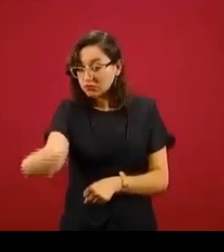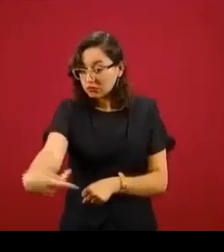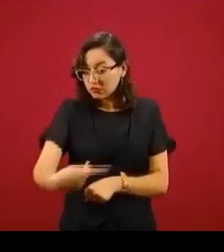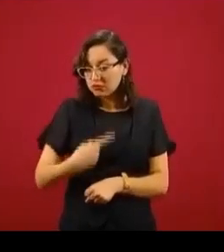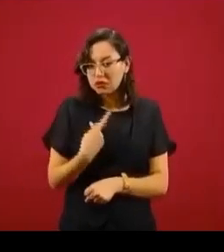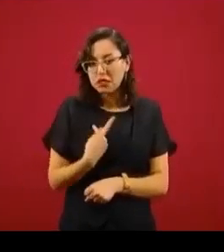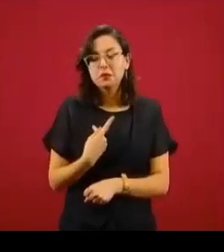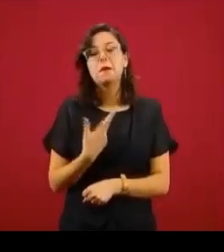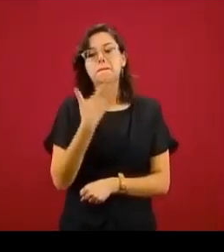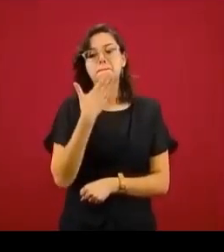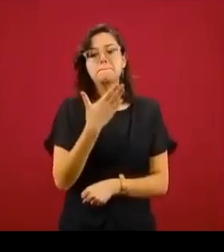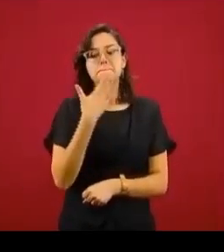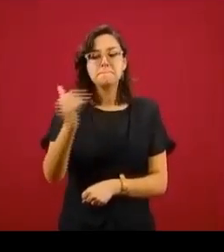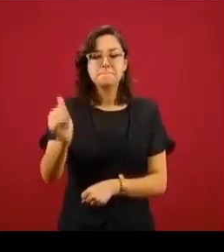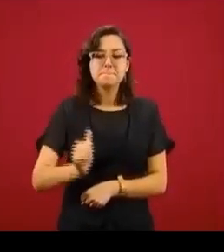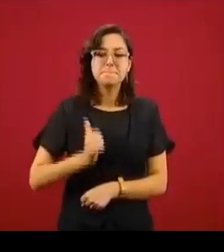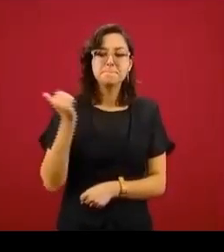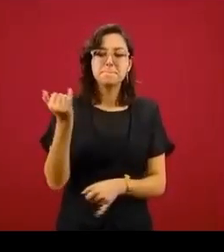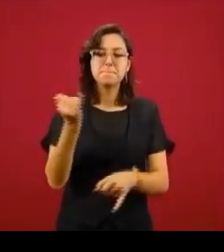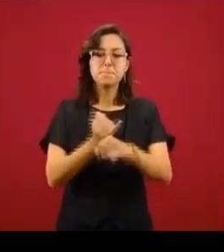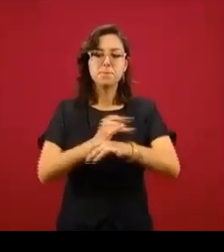informe.